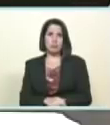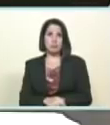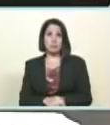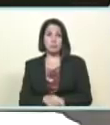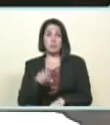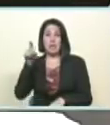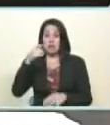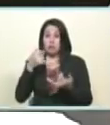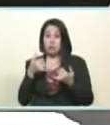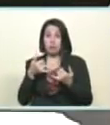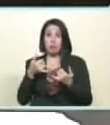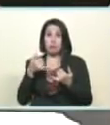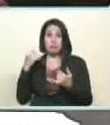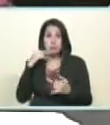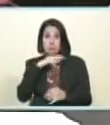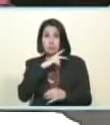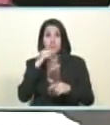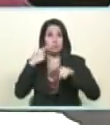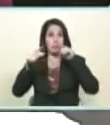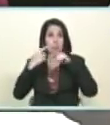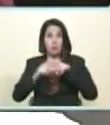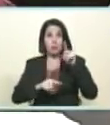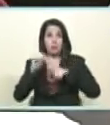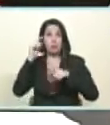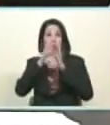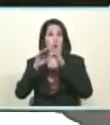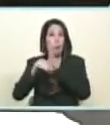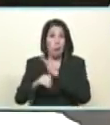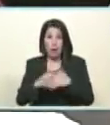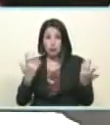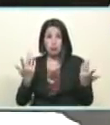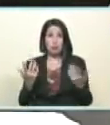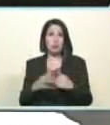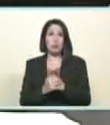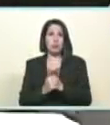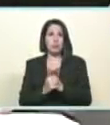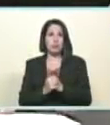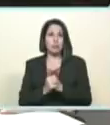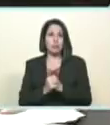hijos de su madre ladrones que andan por allí robando al propio pueblo